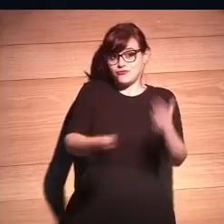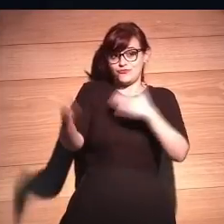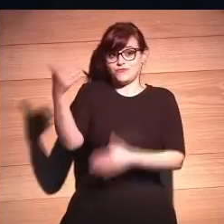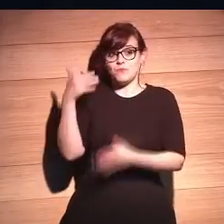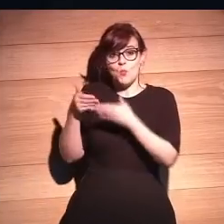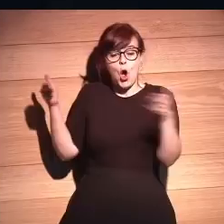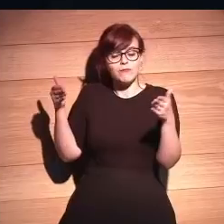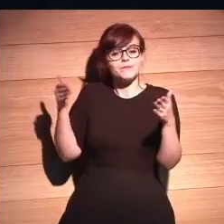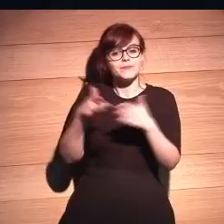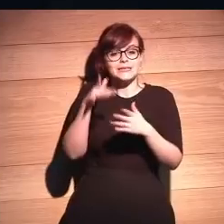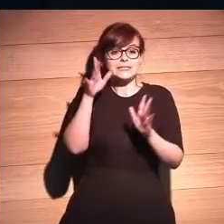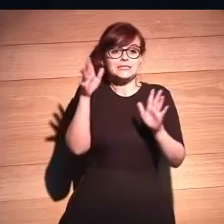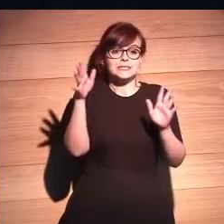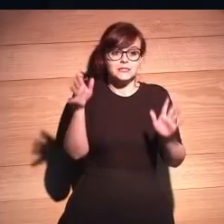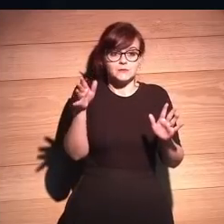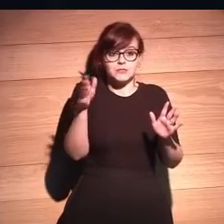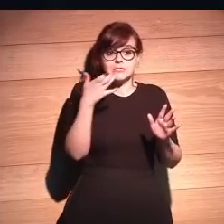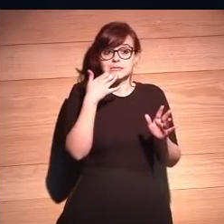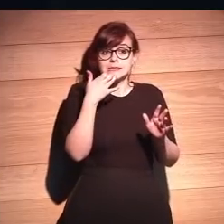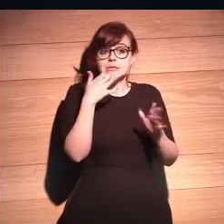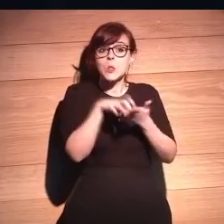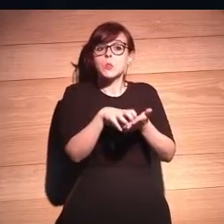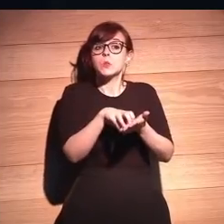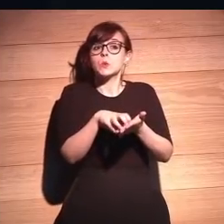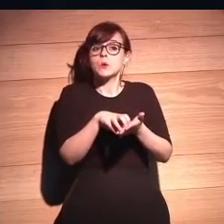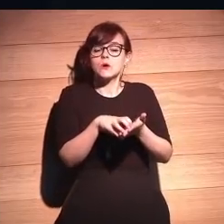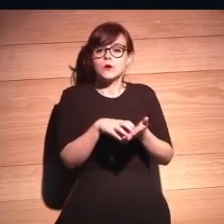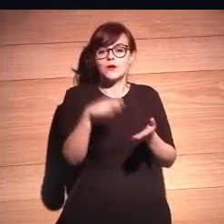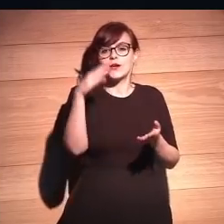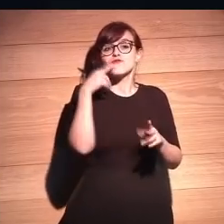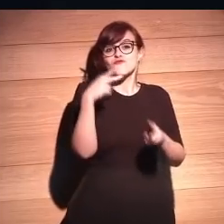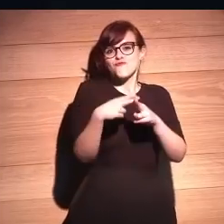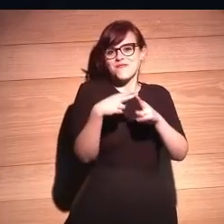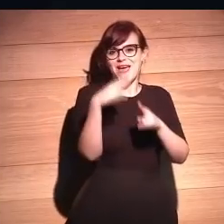hacemos vino si tenéis alguna duda se llama cuántico